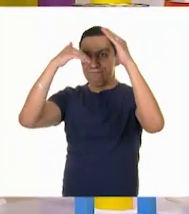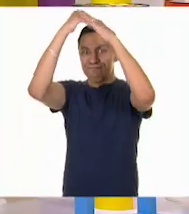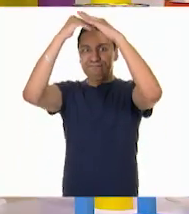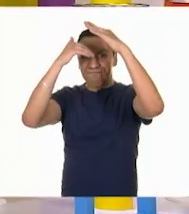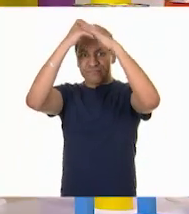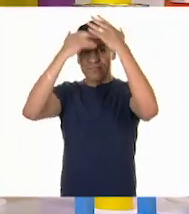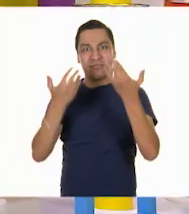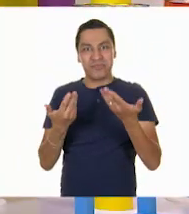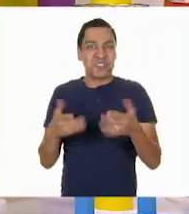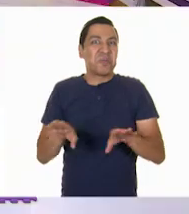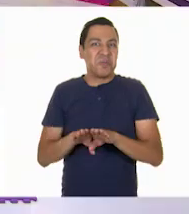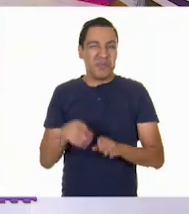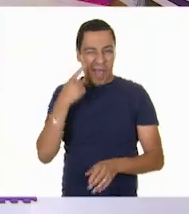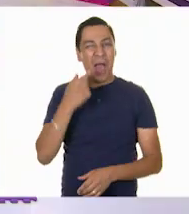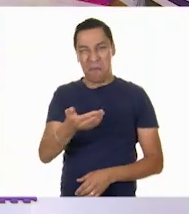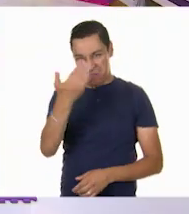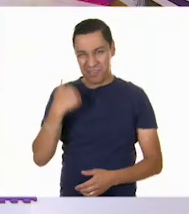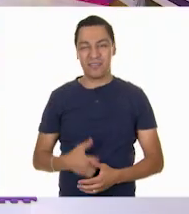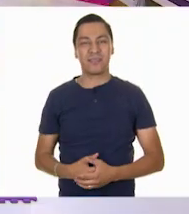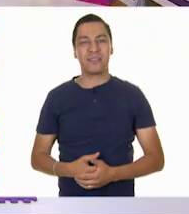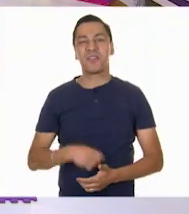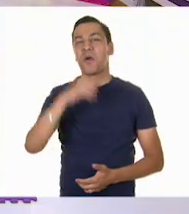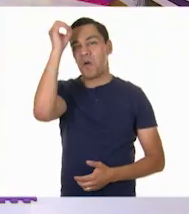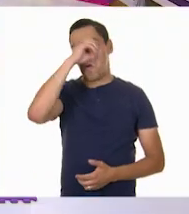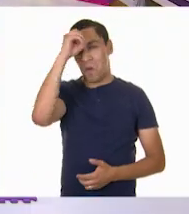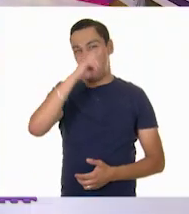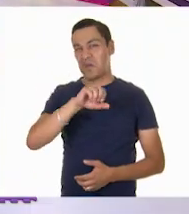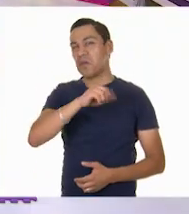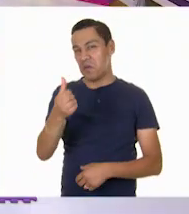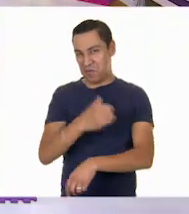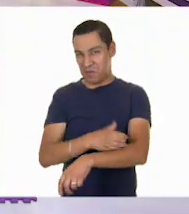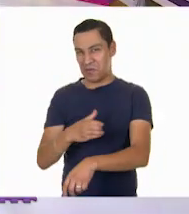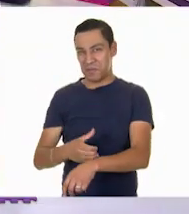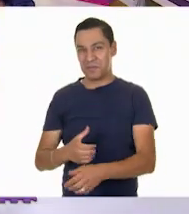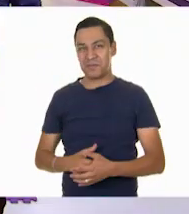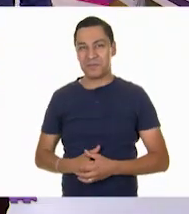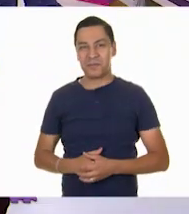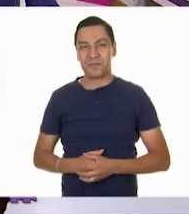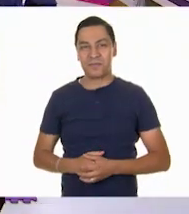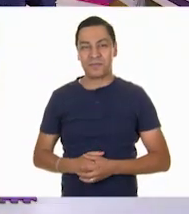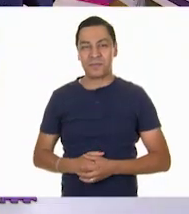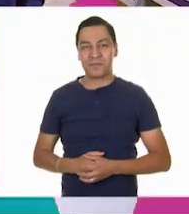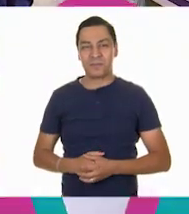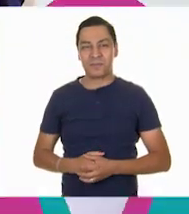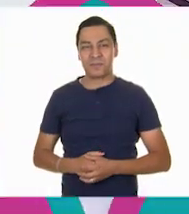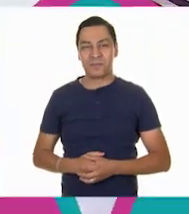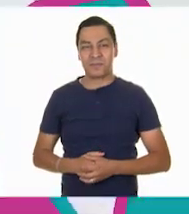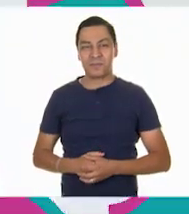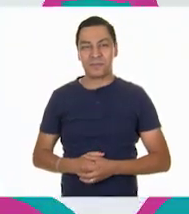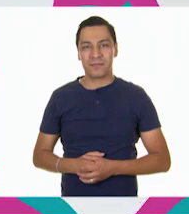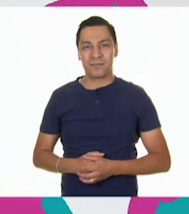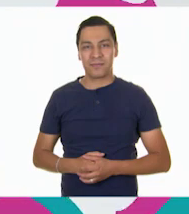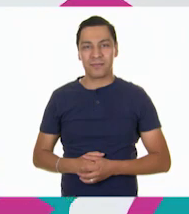compañeros. ¿Te parece? Sí. Vamos a verlo. A ver. Vamos a ver. Vamos a ver. Aquí no. A ver.